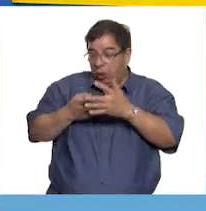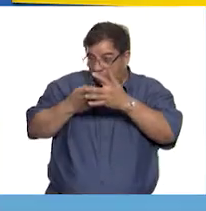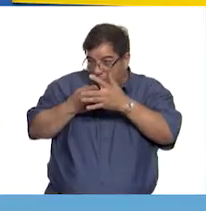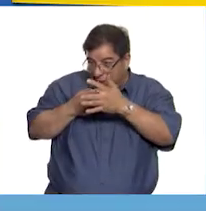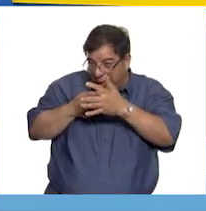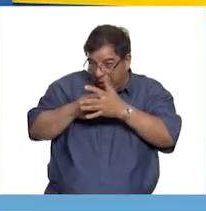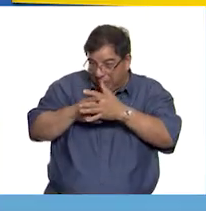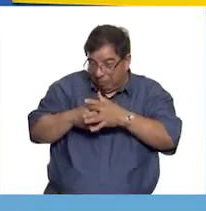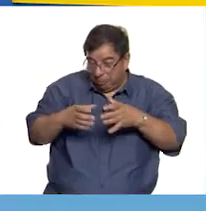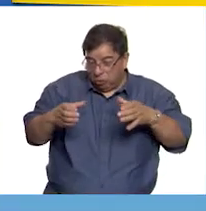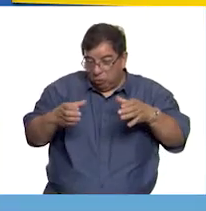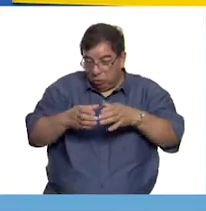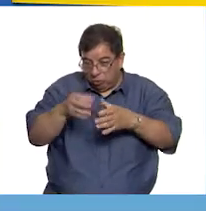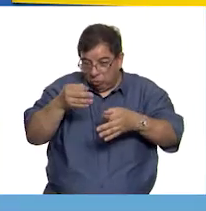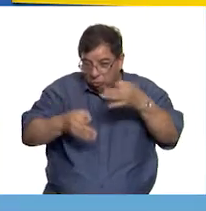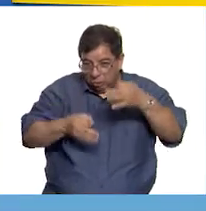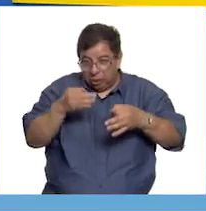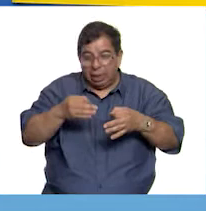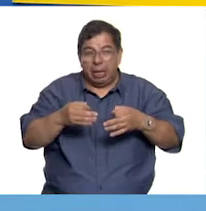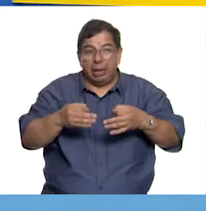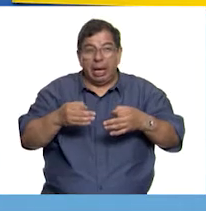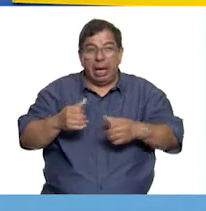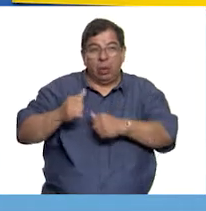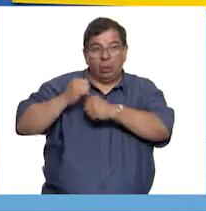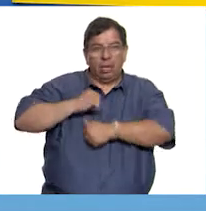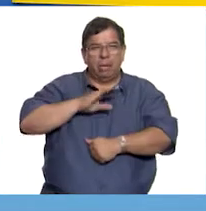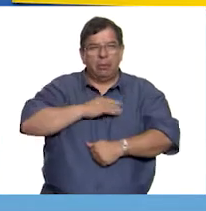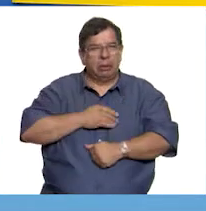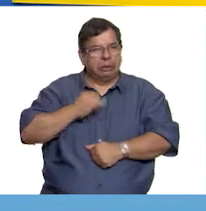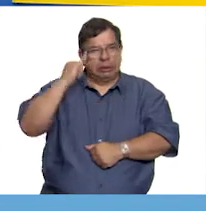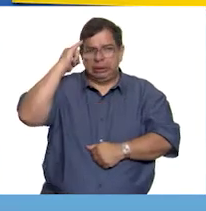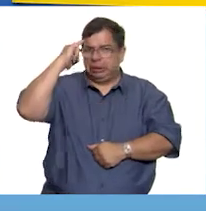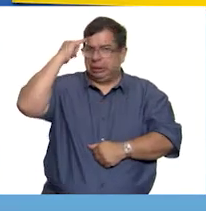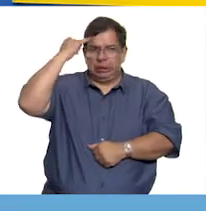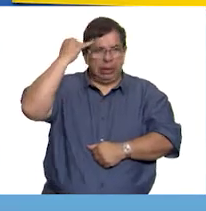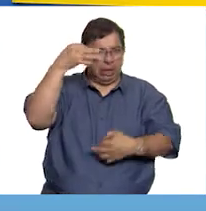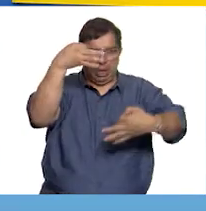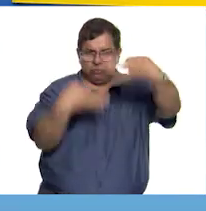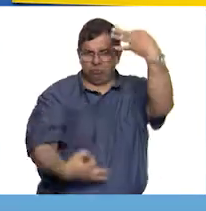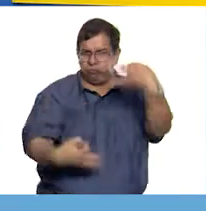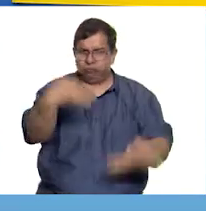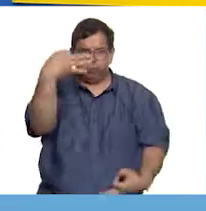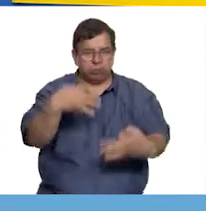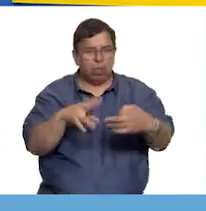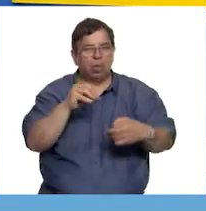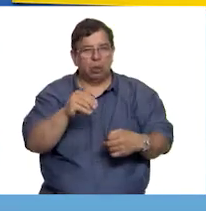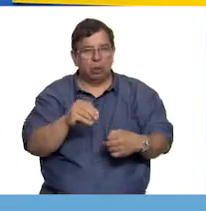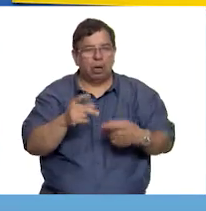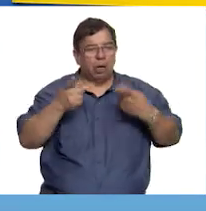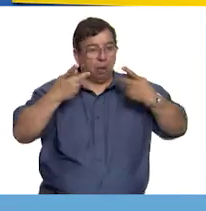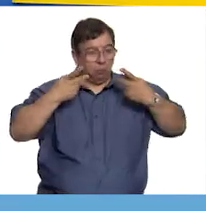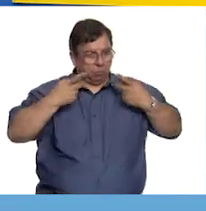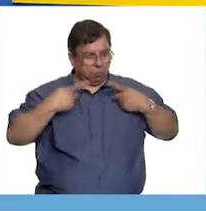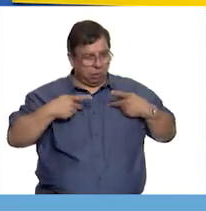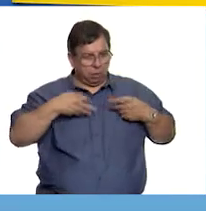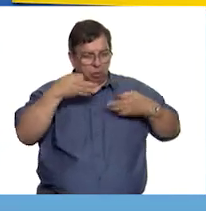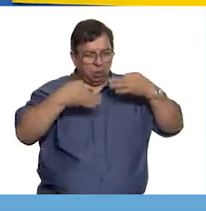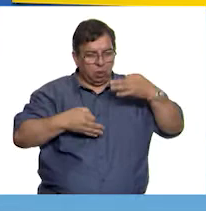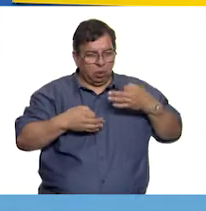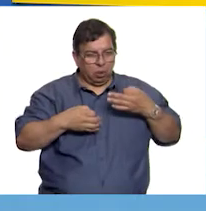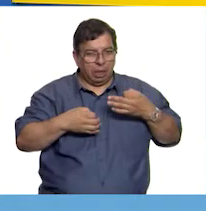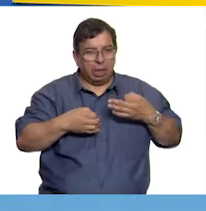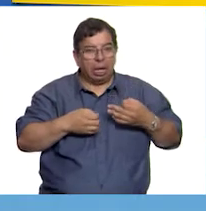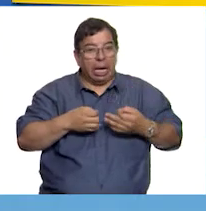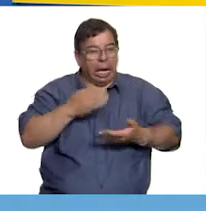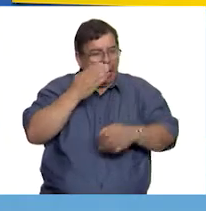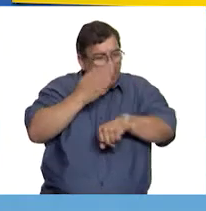autoridades españolas dejaron en claro que los indígenas no podían ser juzgados. Los inquisidores solo podían castigar a